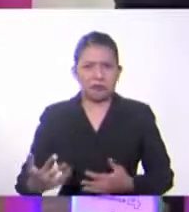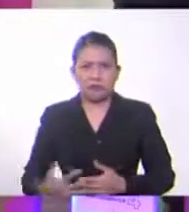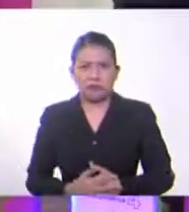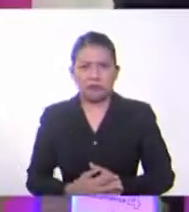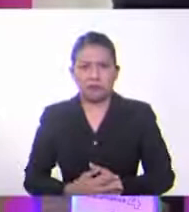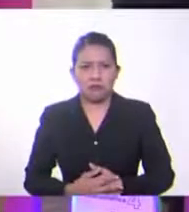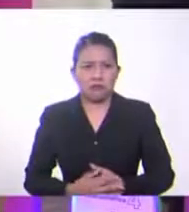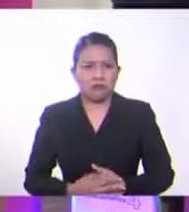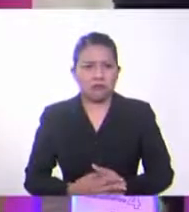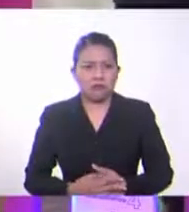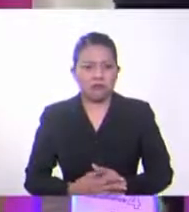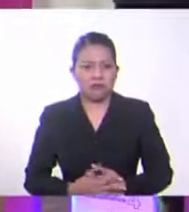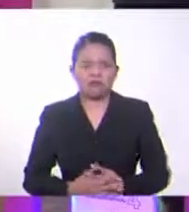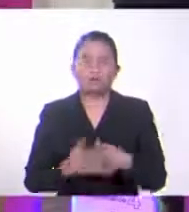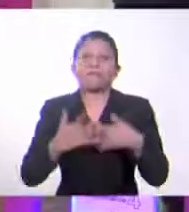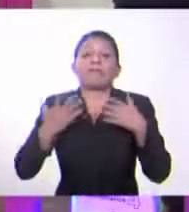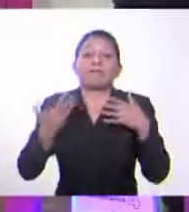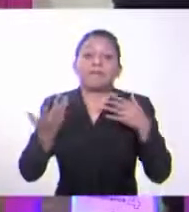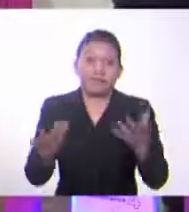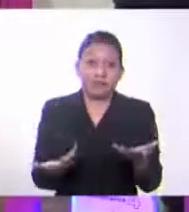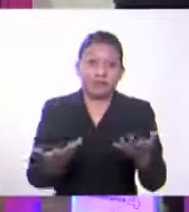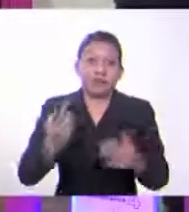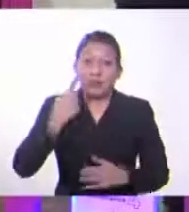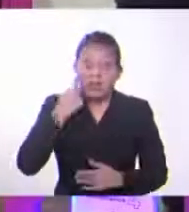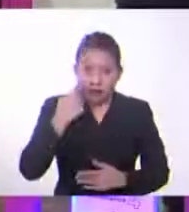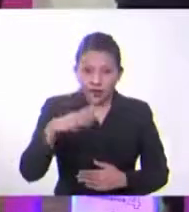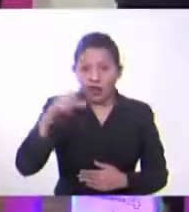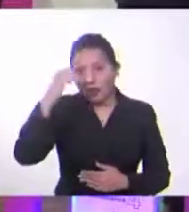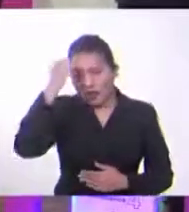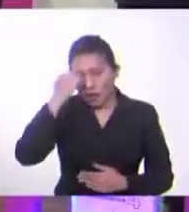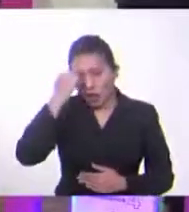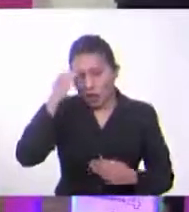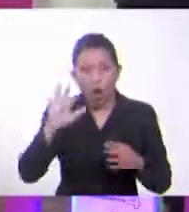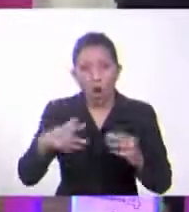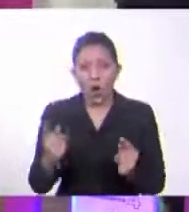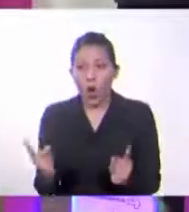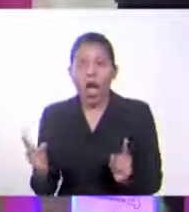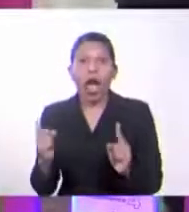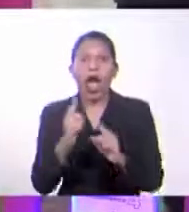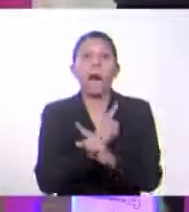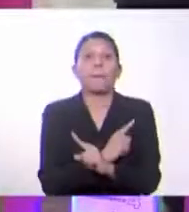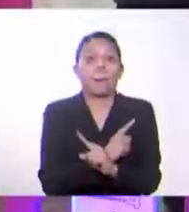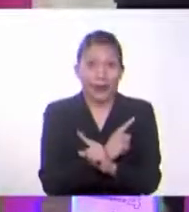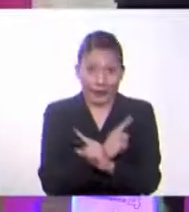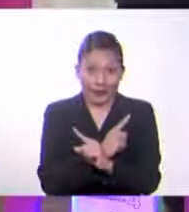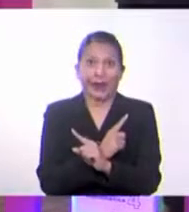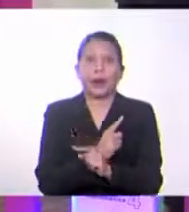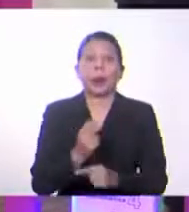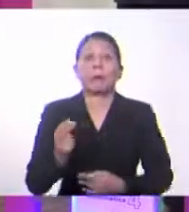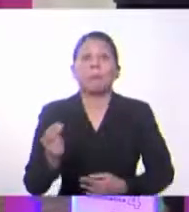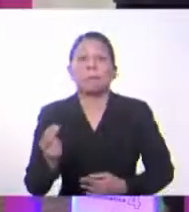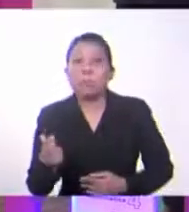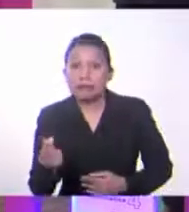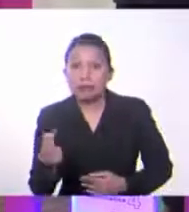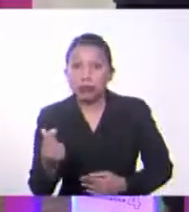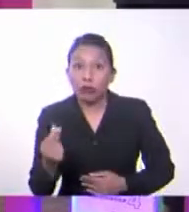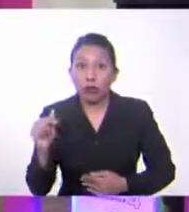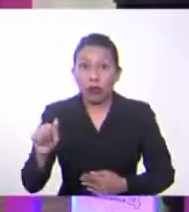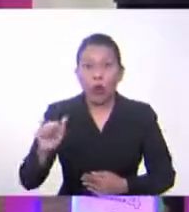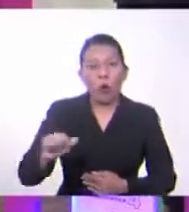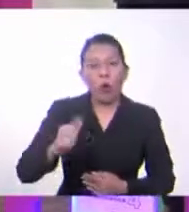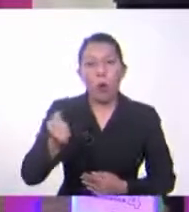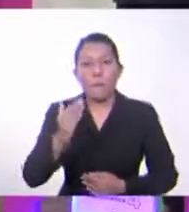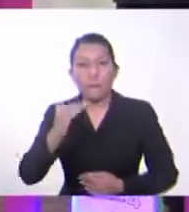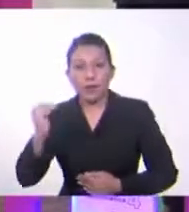Bien. Así que, ahora hemos aprendido un poco sobre cómo encontrar las equivalencias, en este